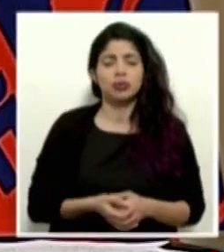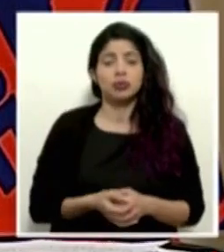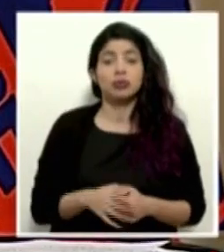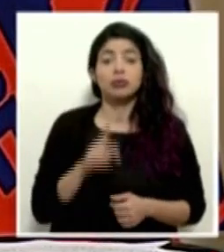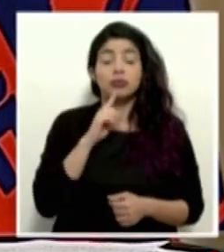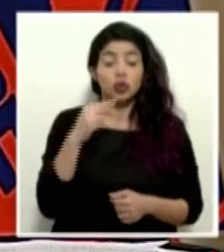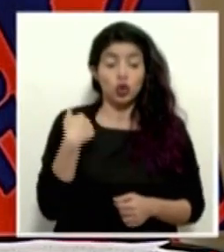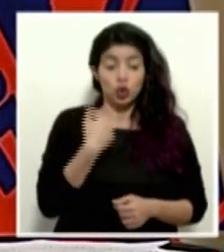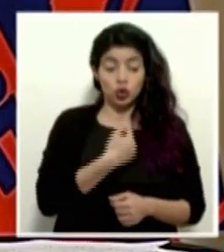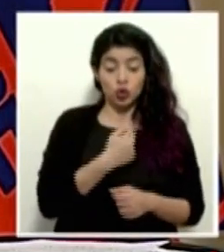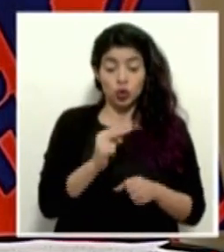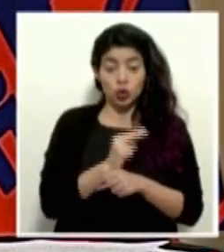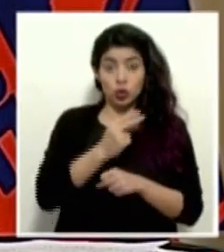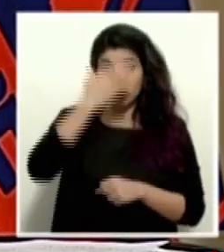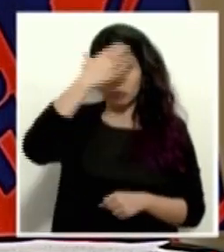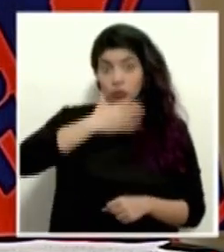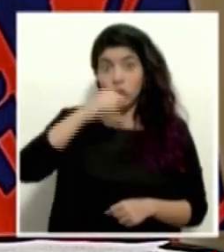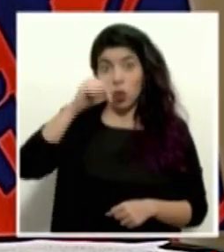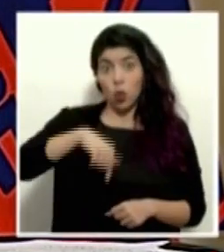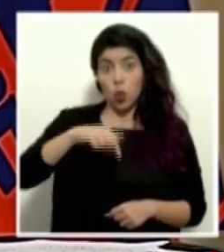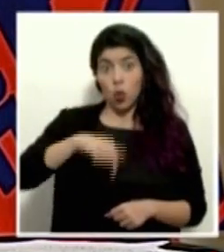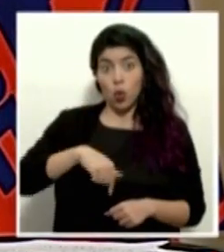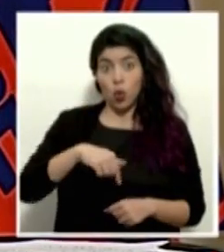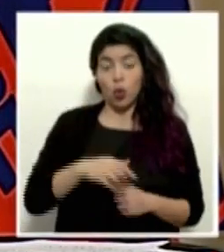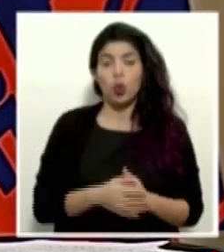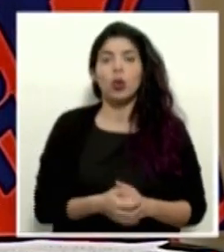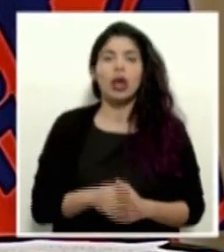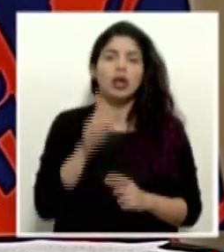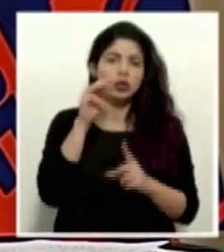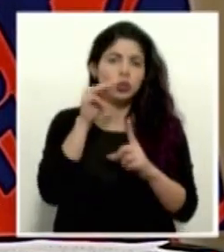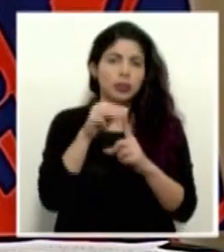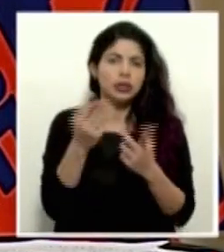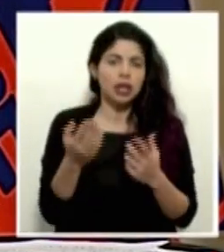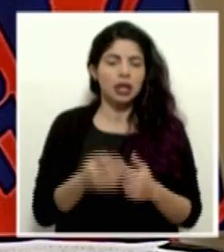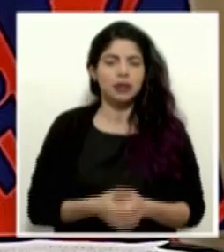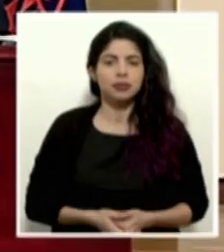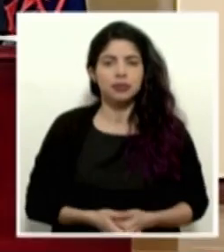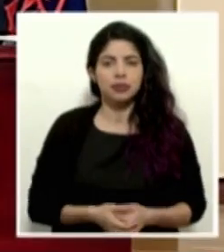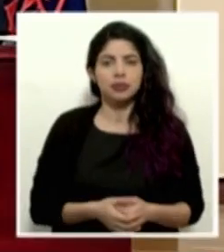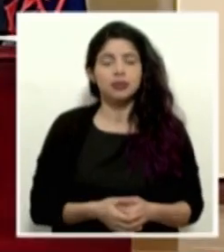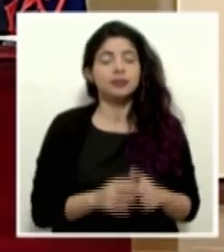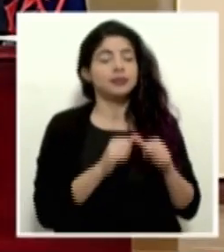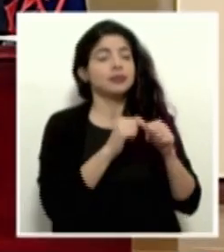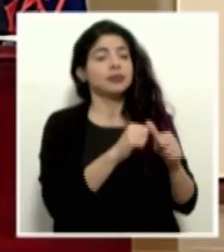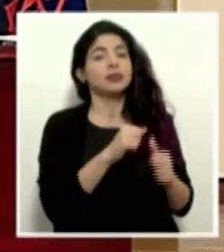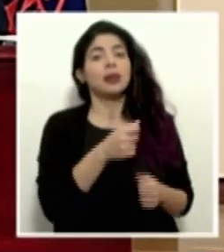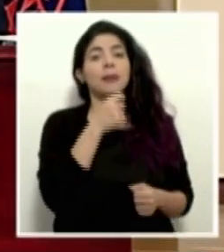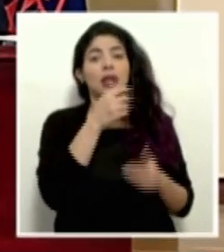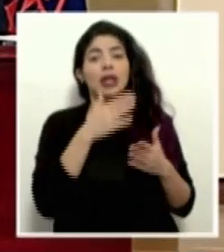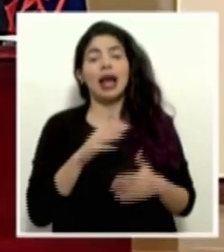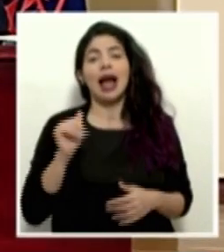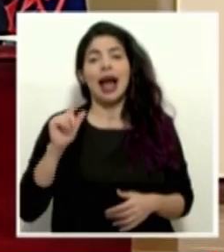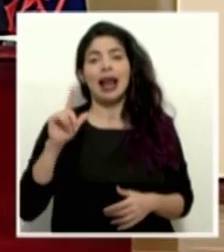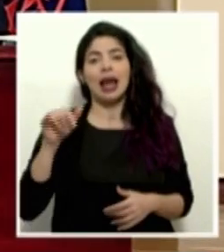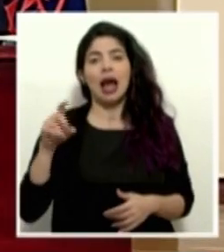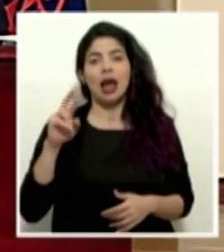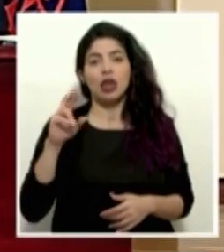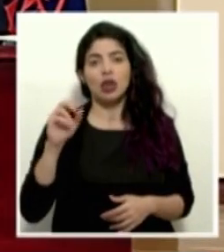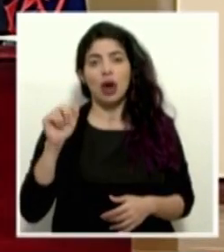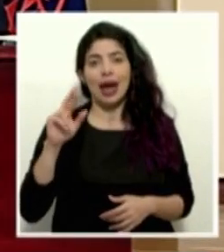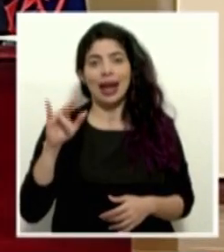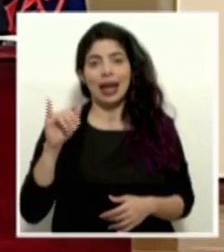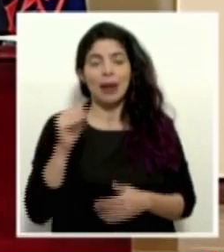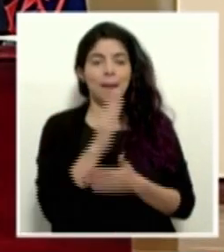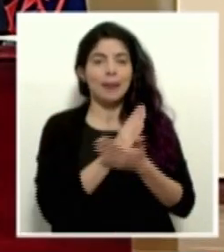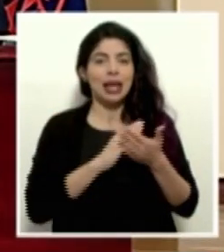el hecho de que estemos usando caretas hoy en sí es un mensaje. Continuamos con el colega Alejandro Arley de Noticias